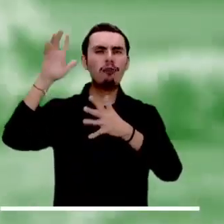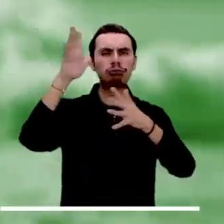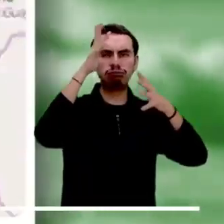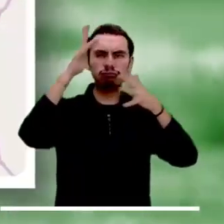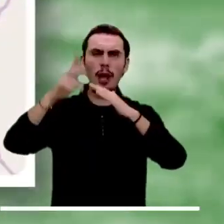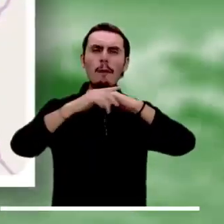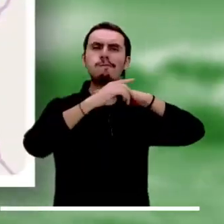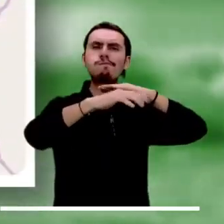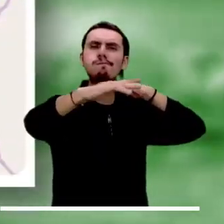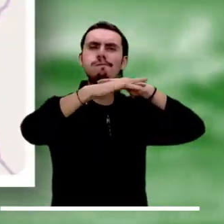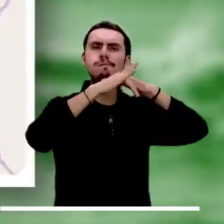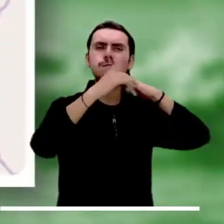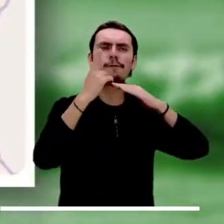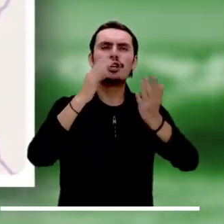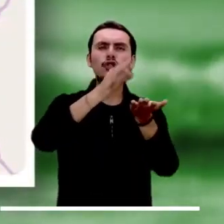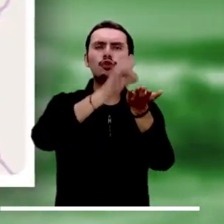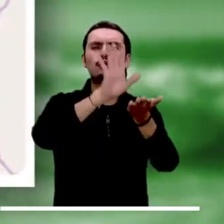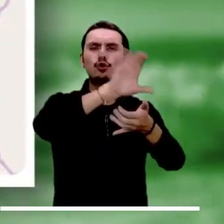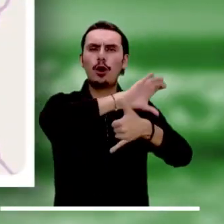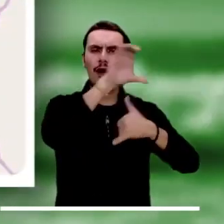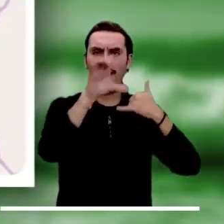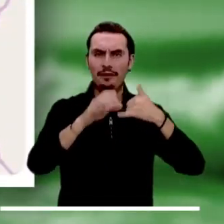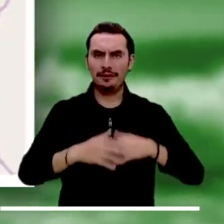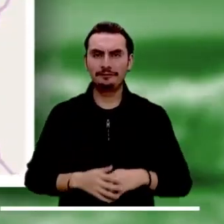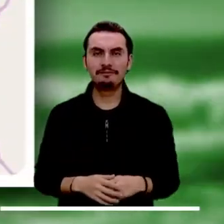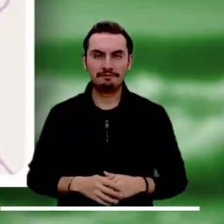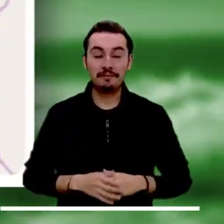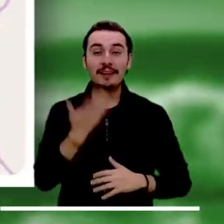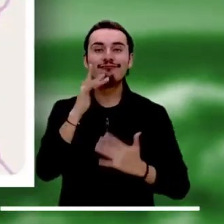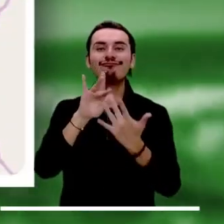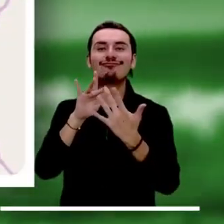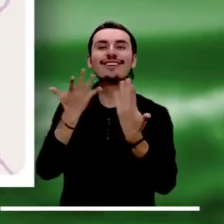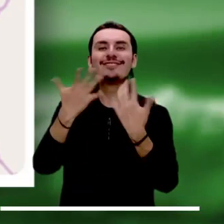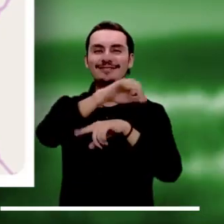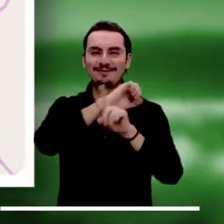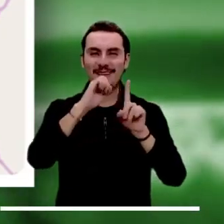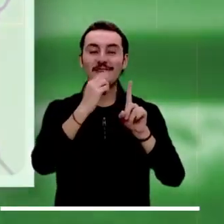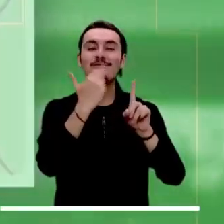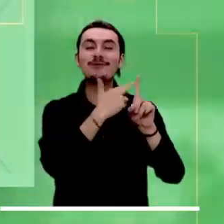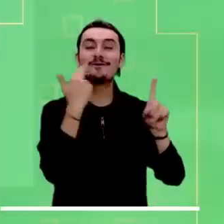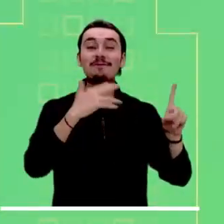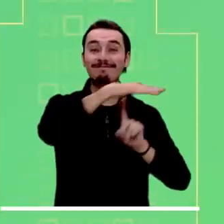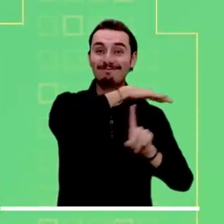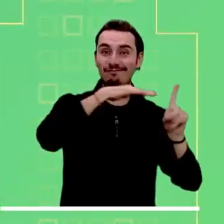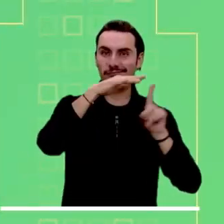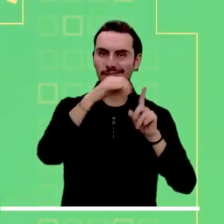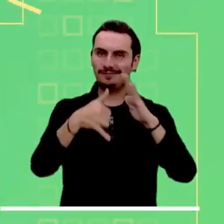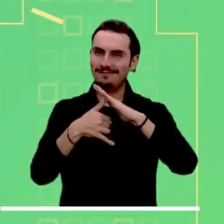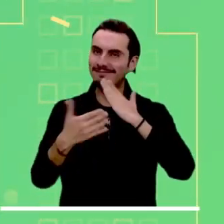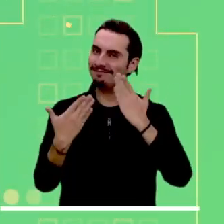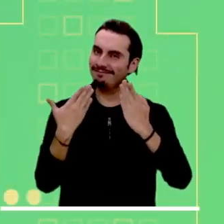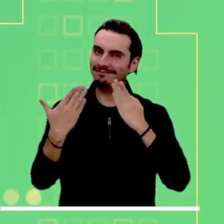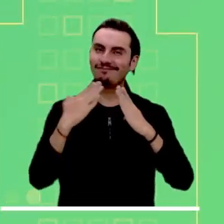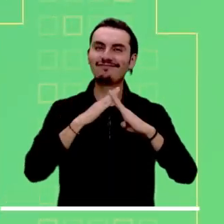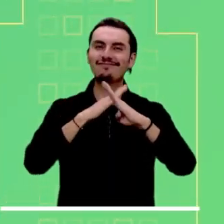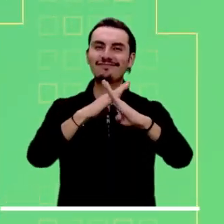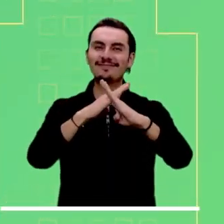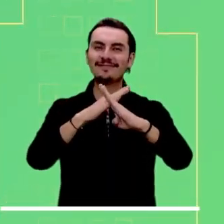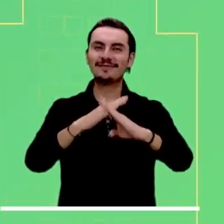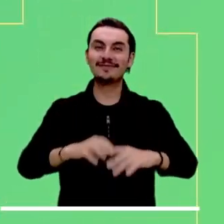Alerta laranja por viento y oleaje en la zona central del Mar Caribe. Síguenos en nuestras redes sociales.